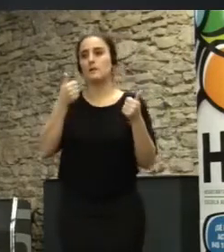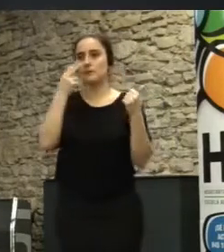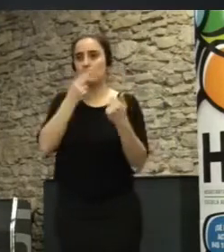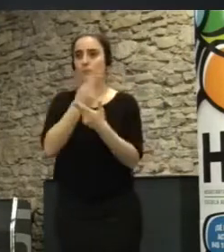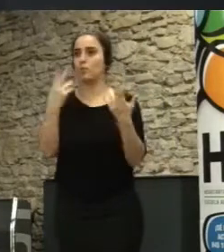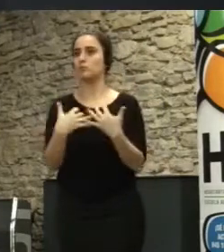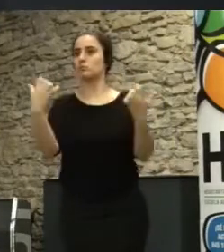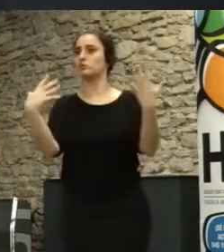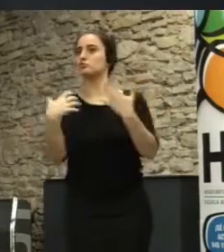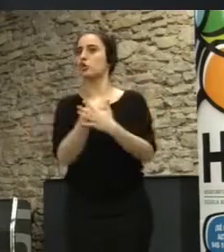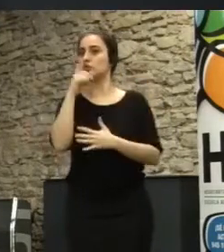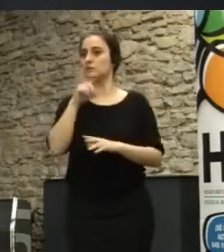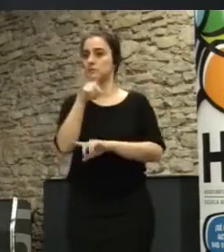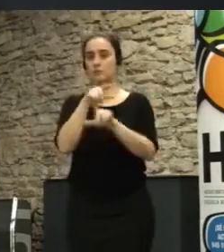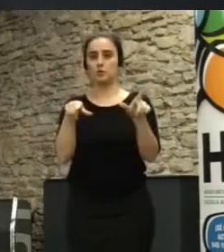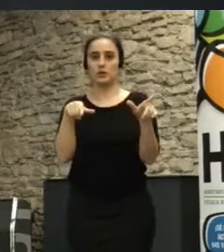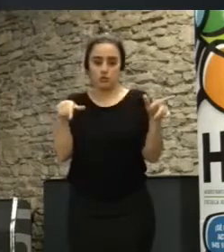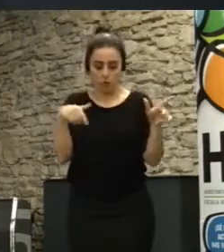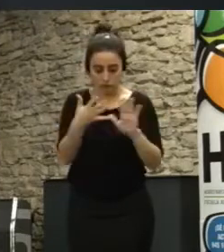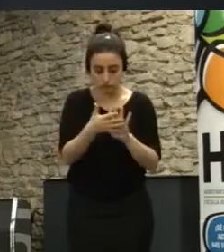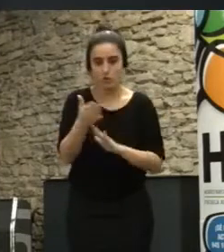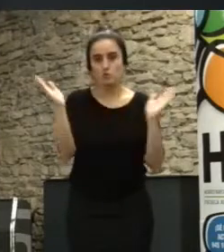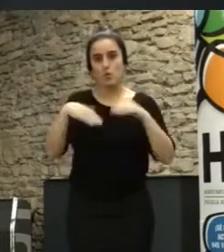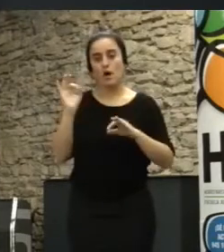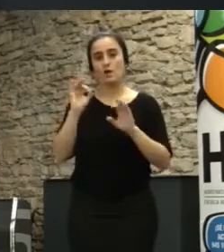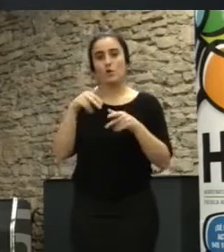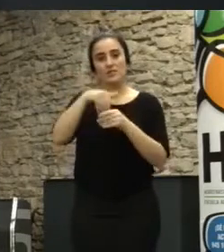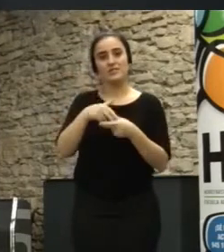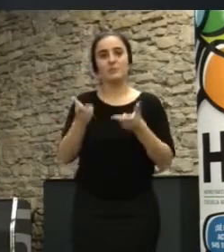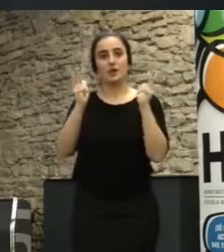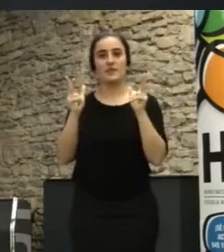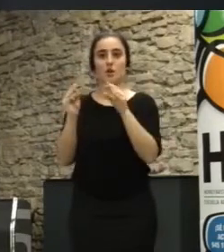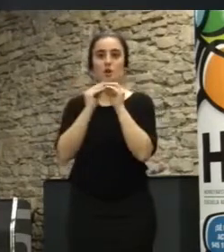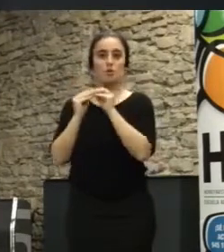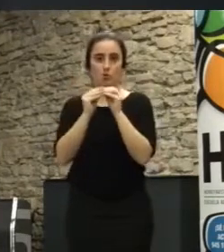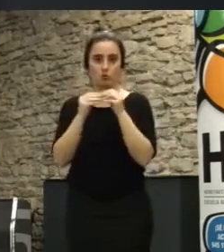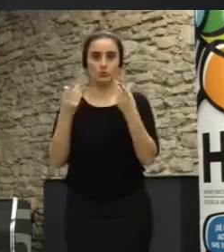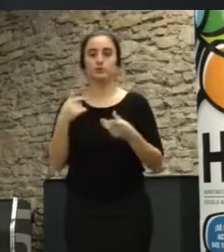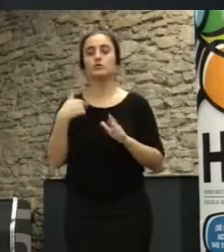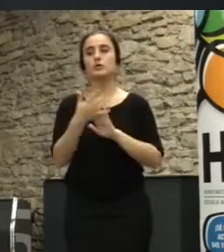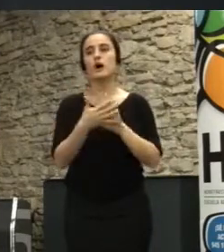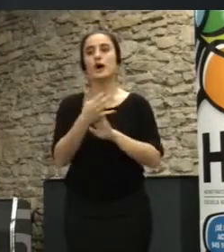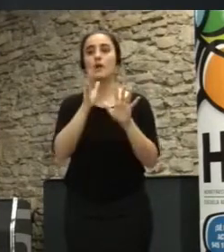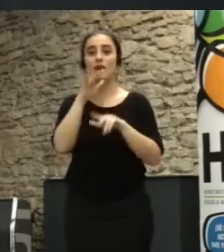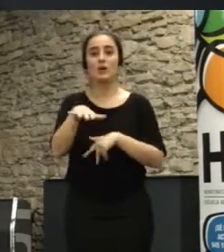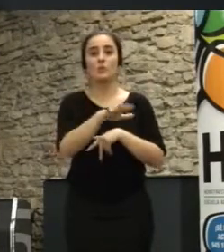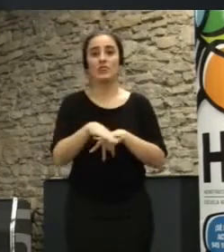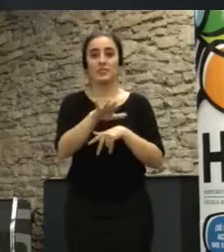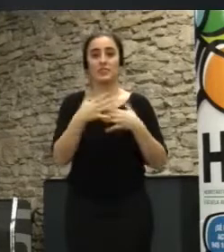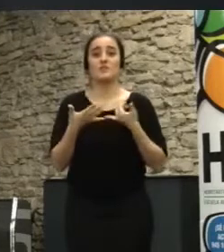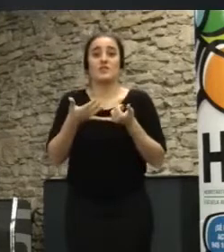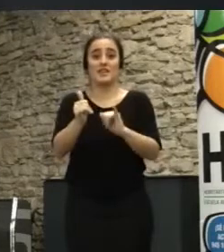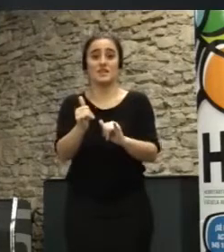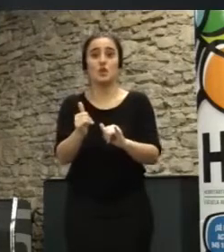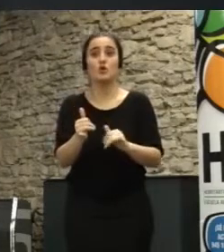para el que no usa la palabra ¿no? Democracia del común democracia de comunes esto fue entonces, bueno, voy a hablar de cesiones de espacio voy a hablar